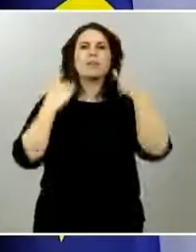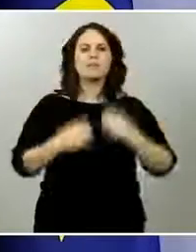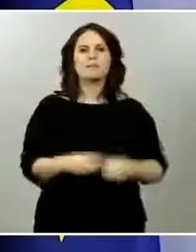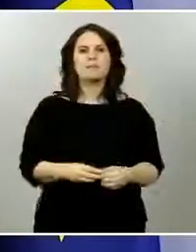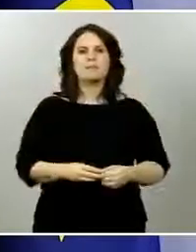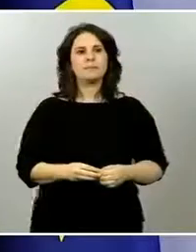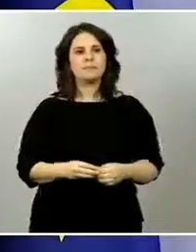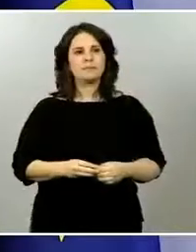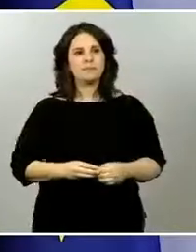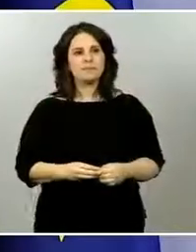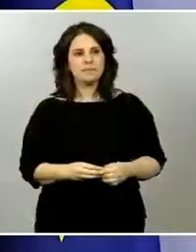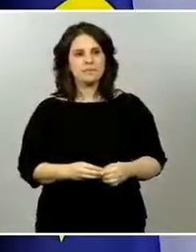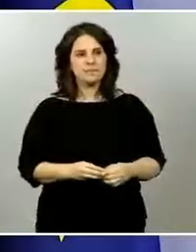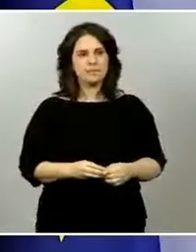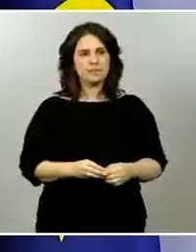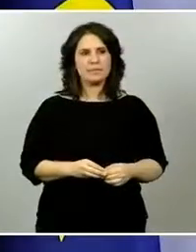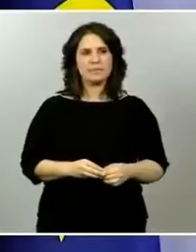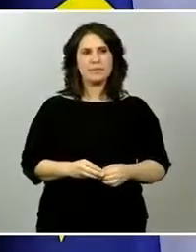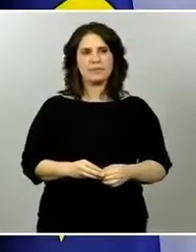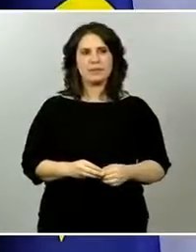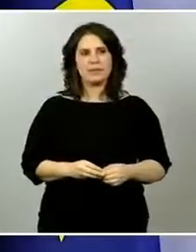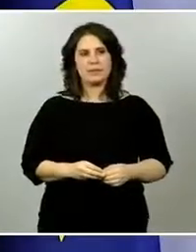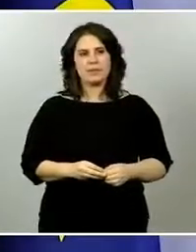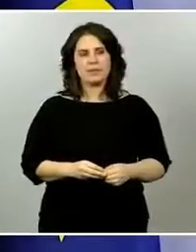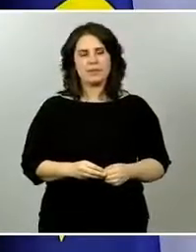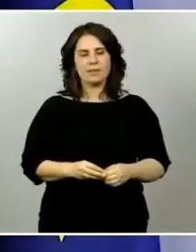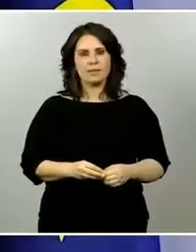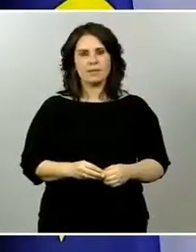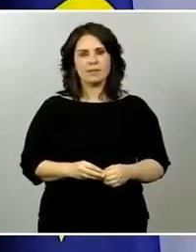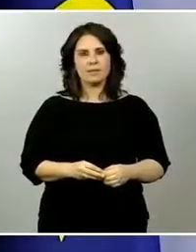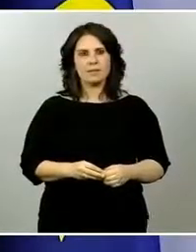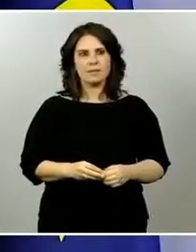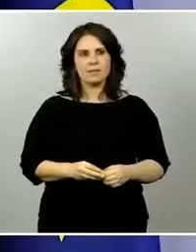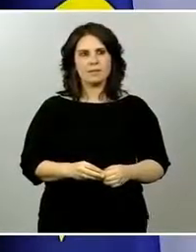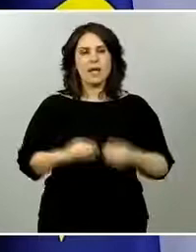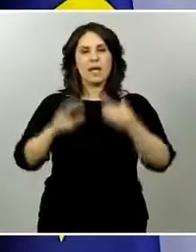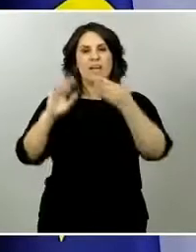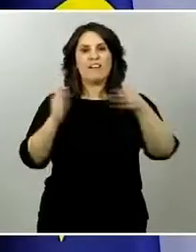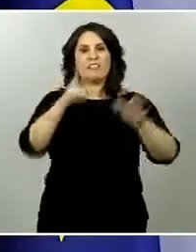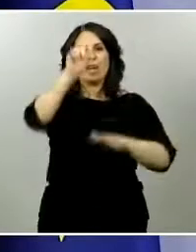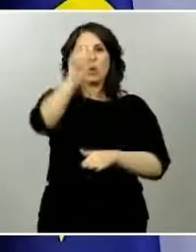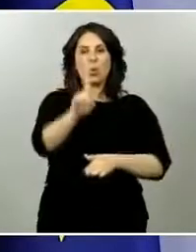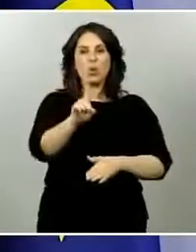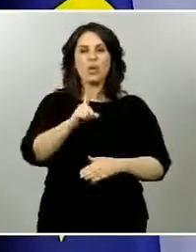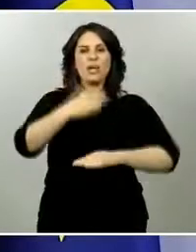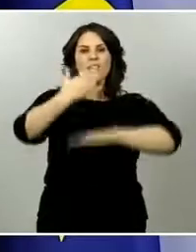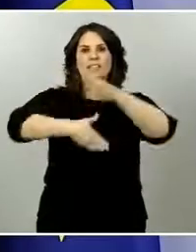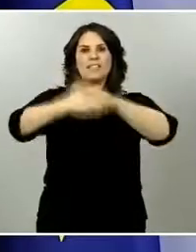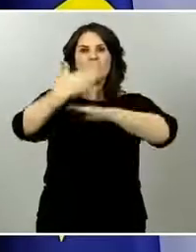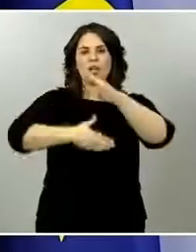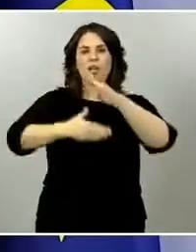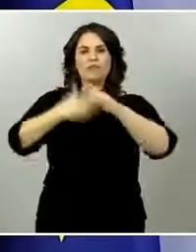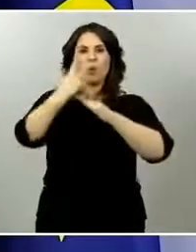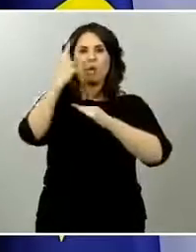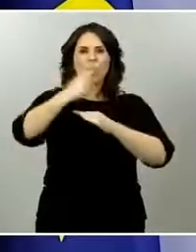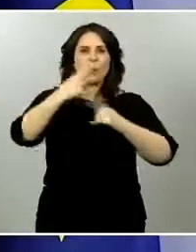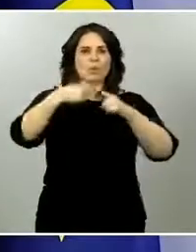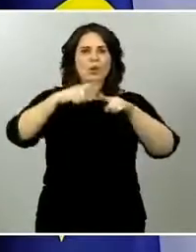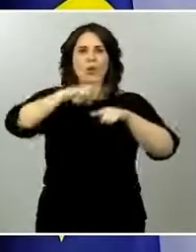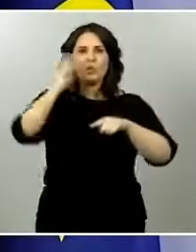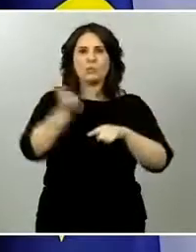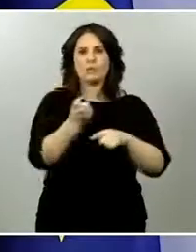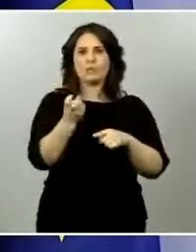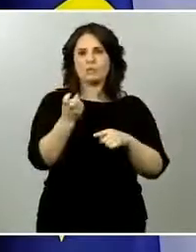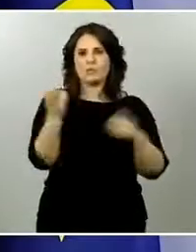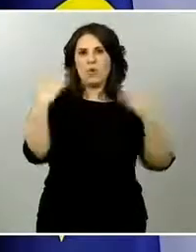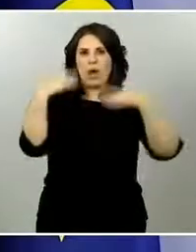de franjas lo quiero recordar que en su momento ya lo dejamos claro las vigencias de las distancias para lo que hace referencia a las franjas